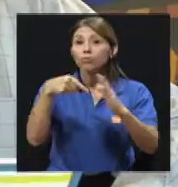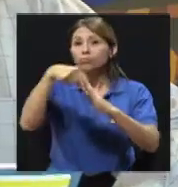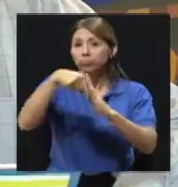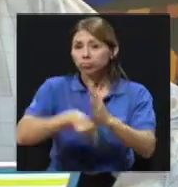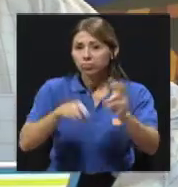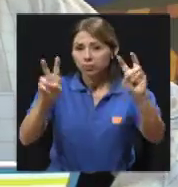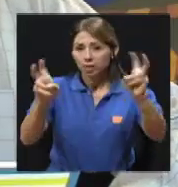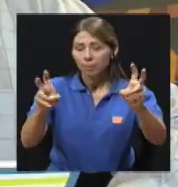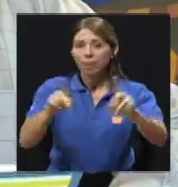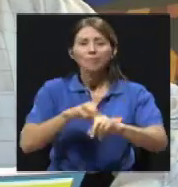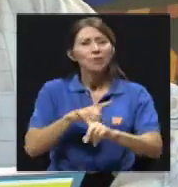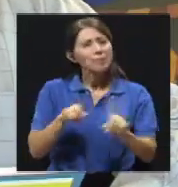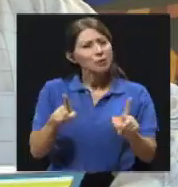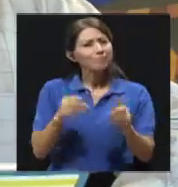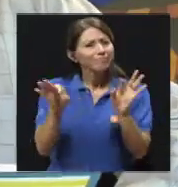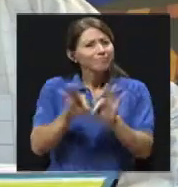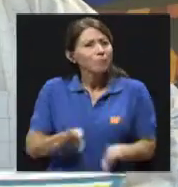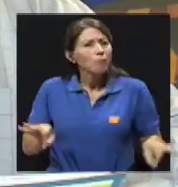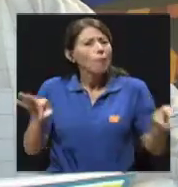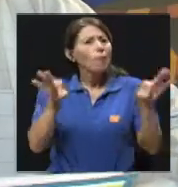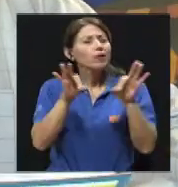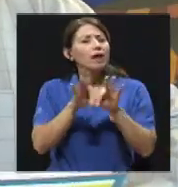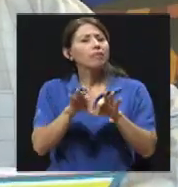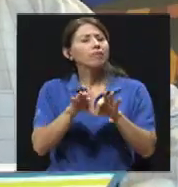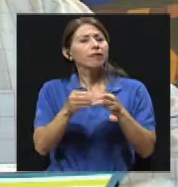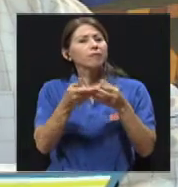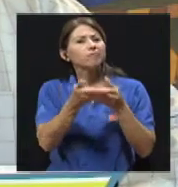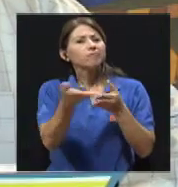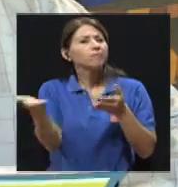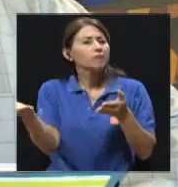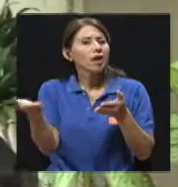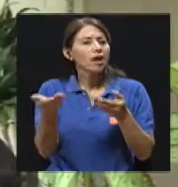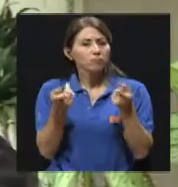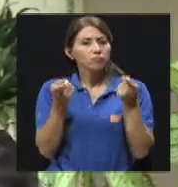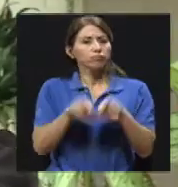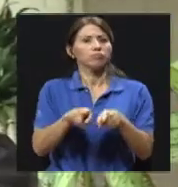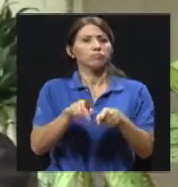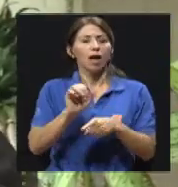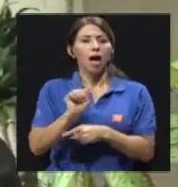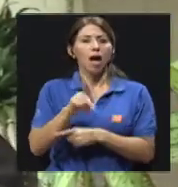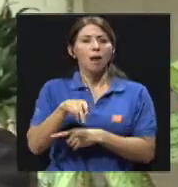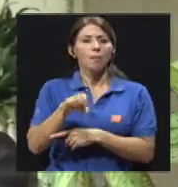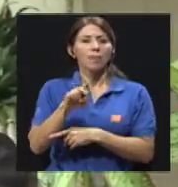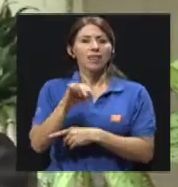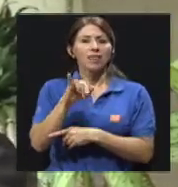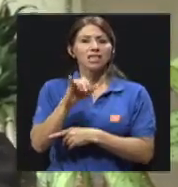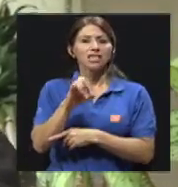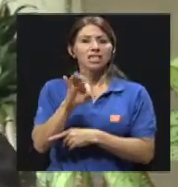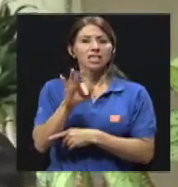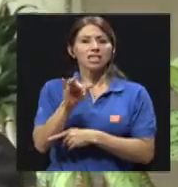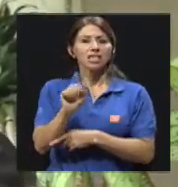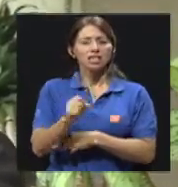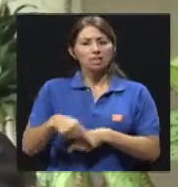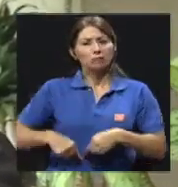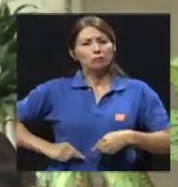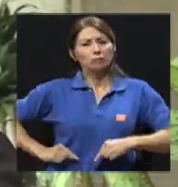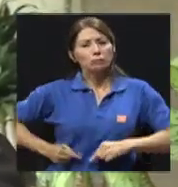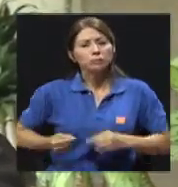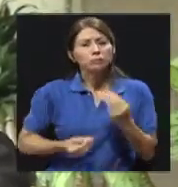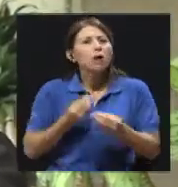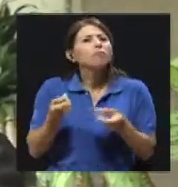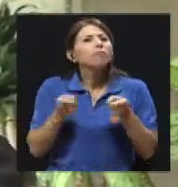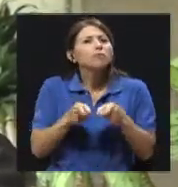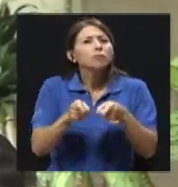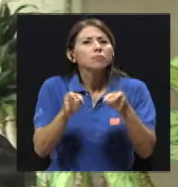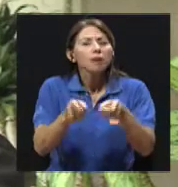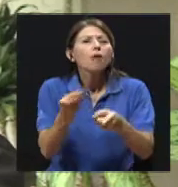televidentes qué tan frecuente es la apendicitis. Sí, como usted lo decía doctor, es el padecimiento más